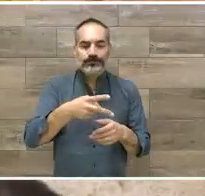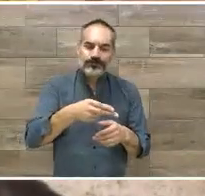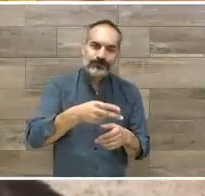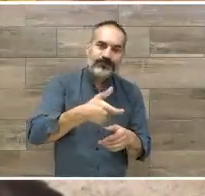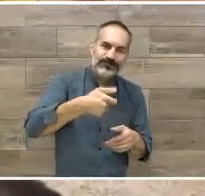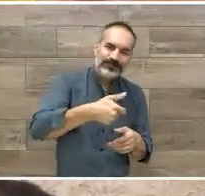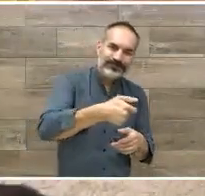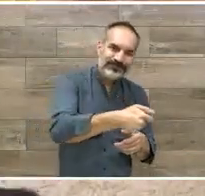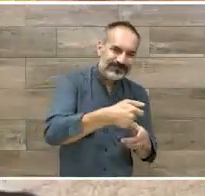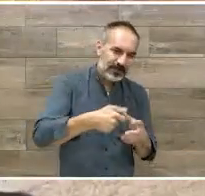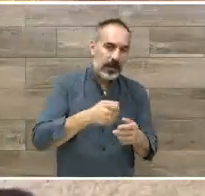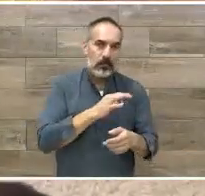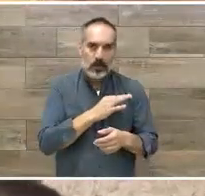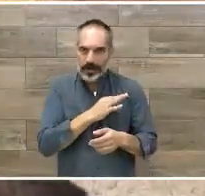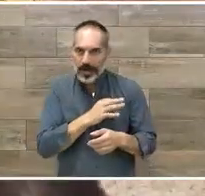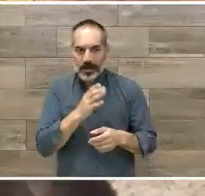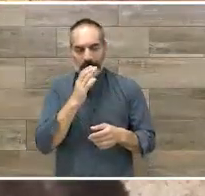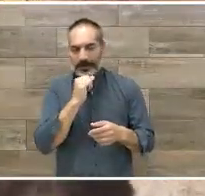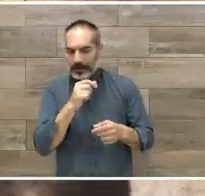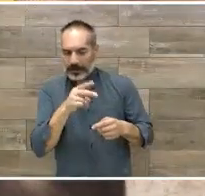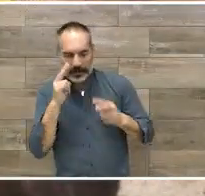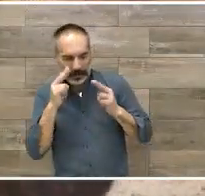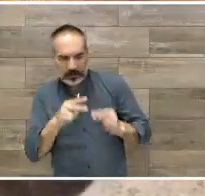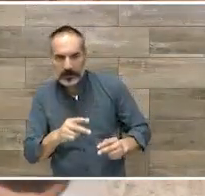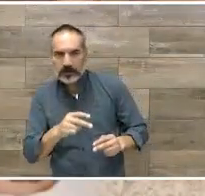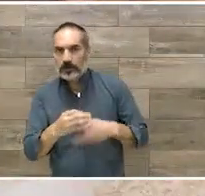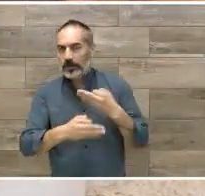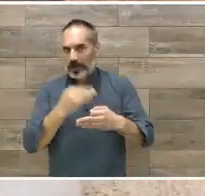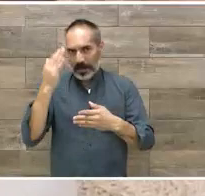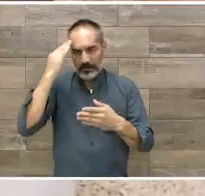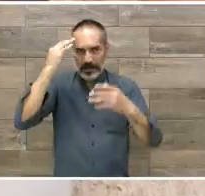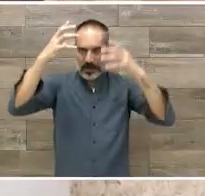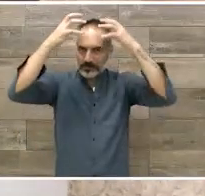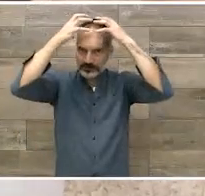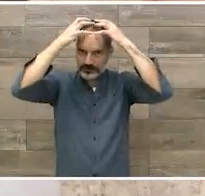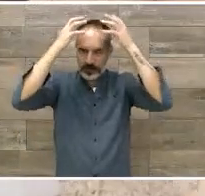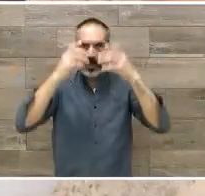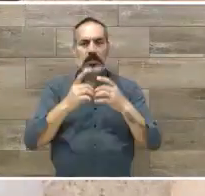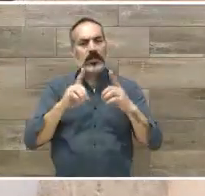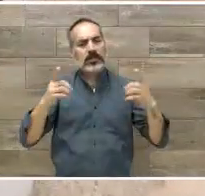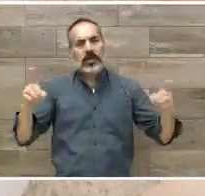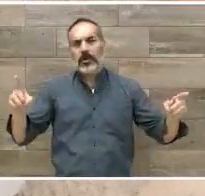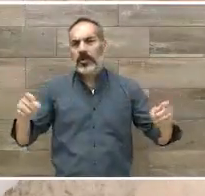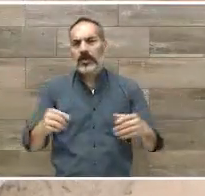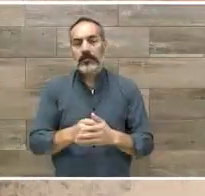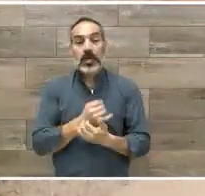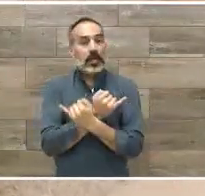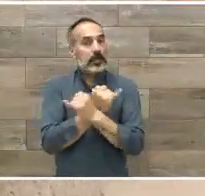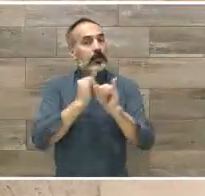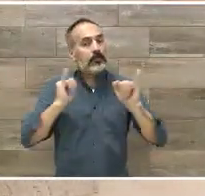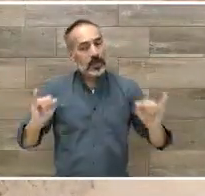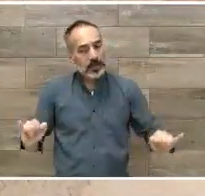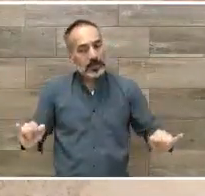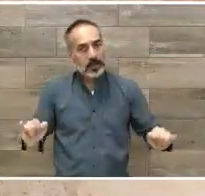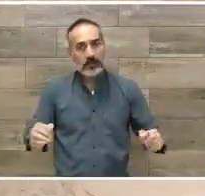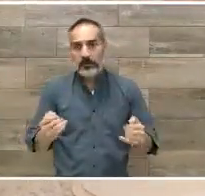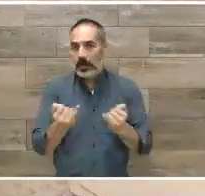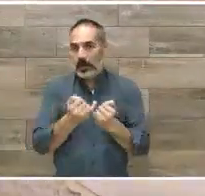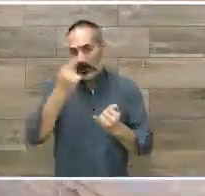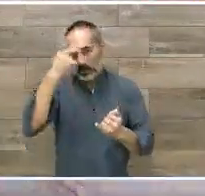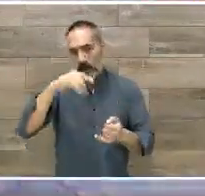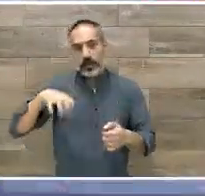o potencie su capacidad intelectual y se desenvuelva con una autonomía lo más cercana posible a su edad